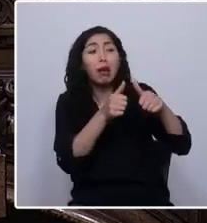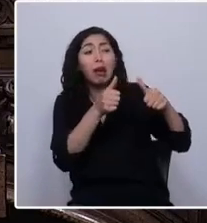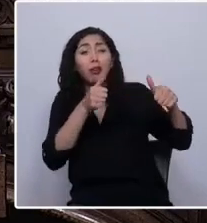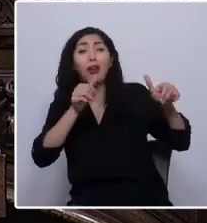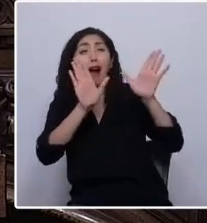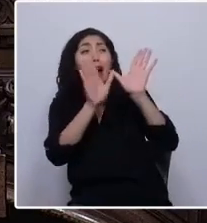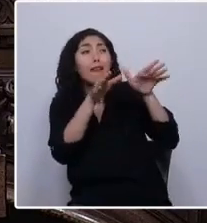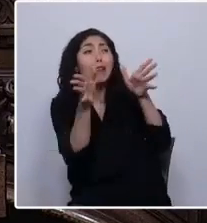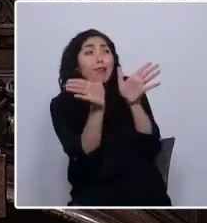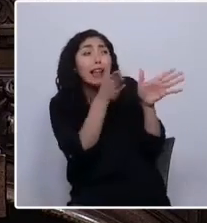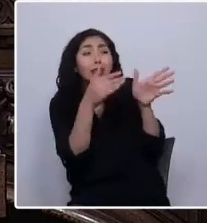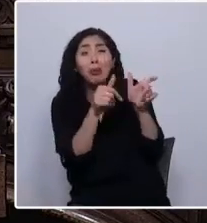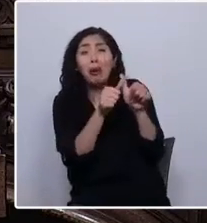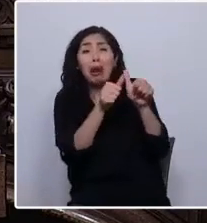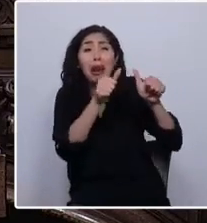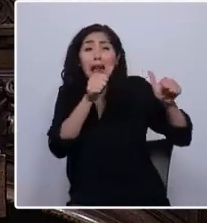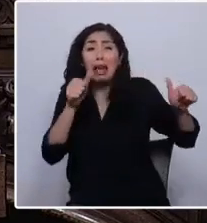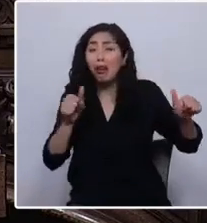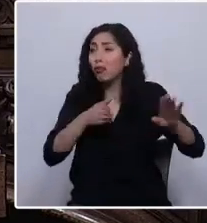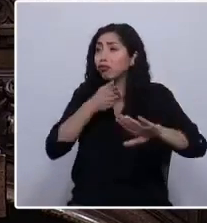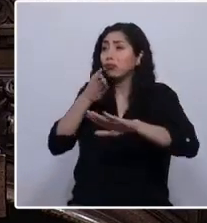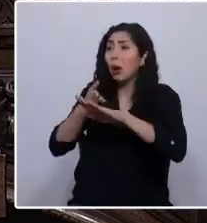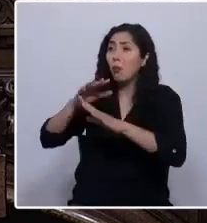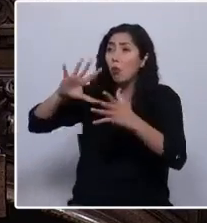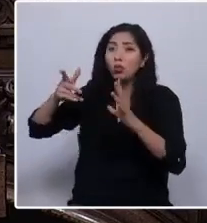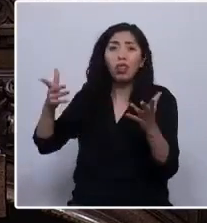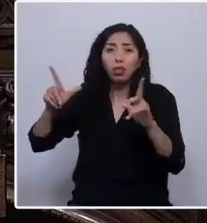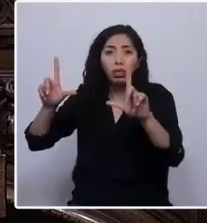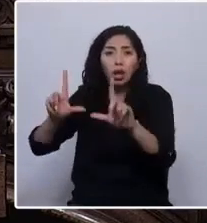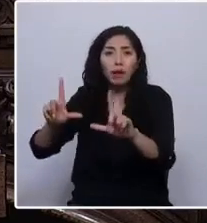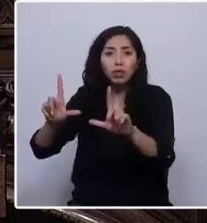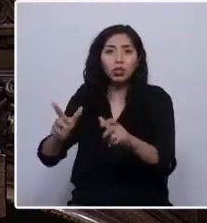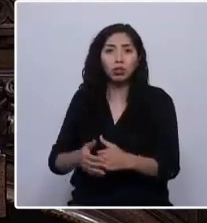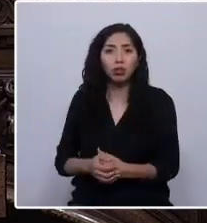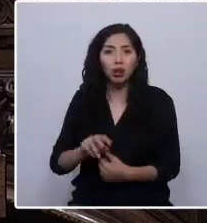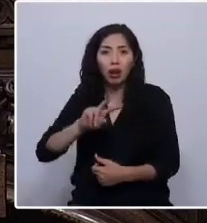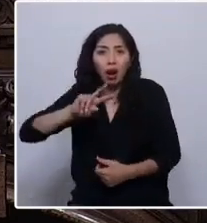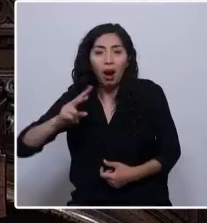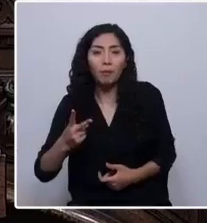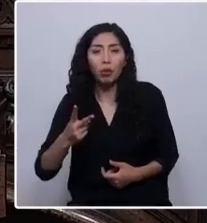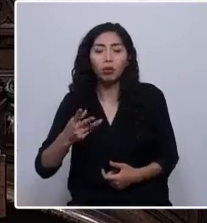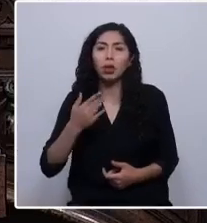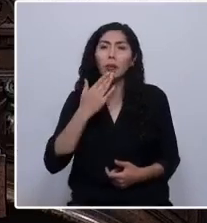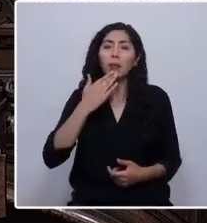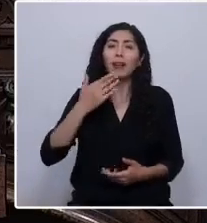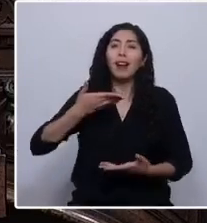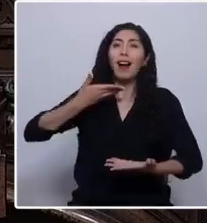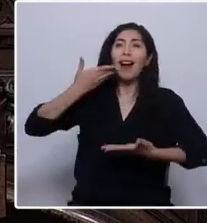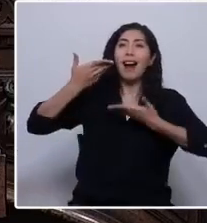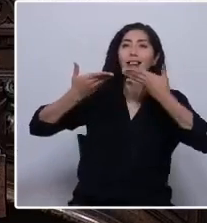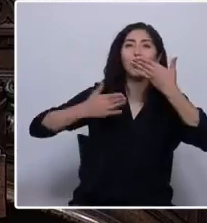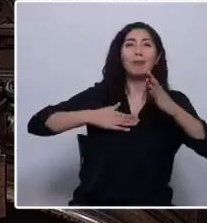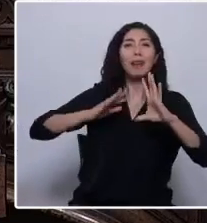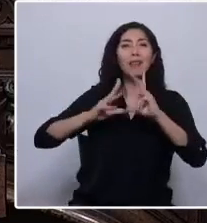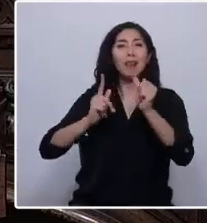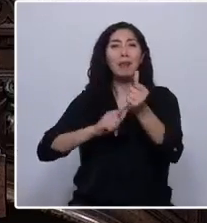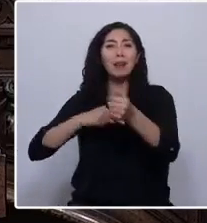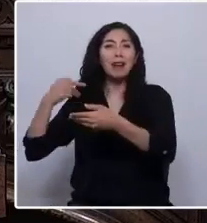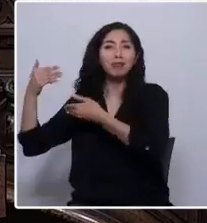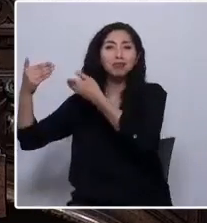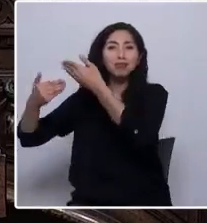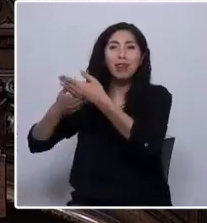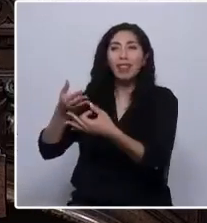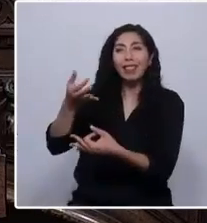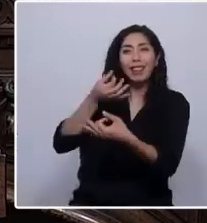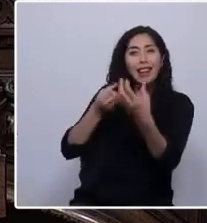viento, me pasaron al mundo de la televisión. De los cantos de mis ancestros y la enseñanza de cuentos ancestrales al